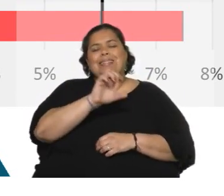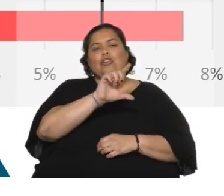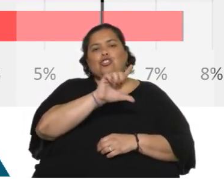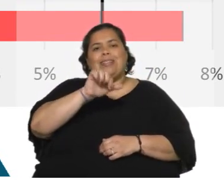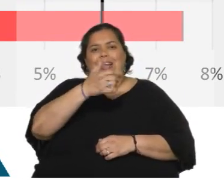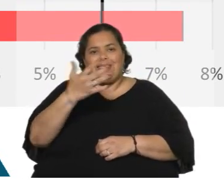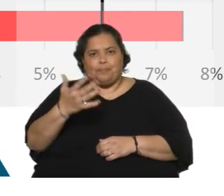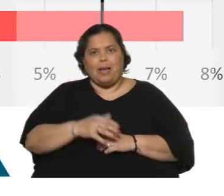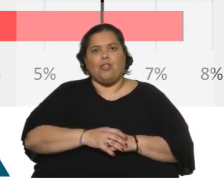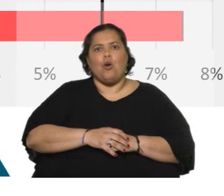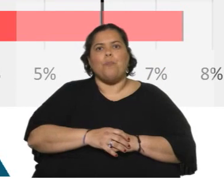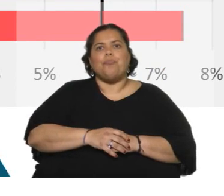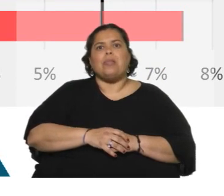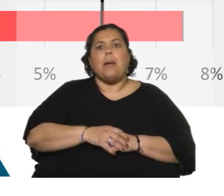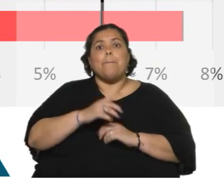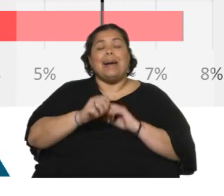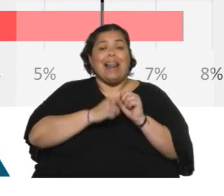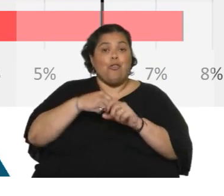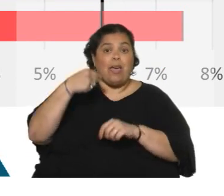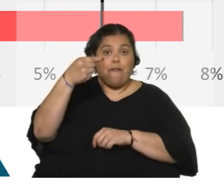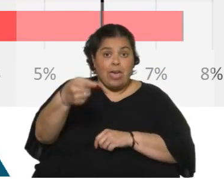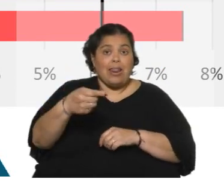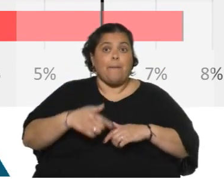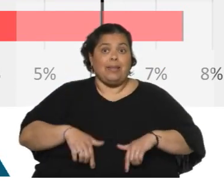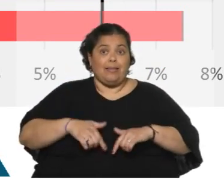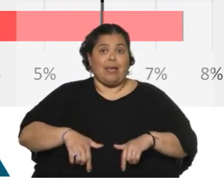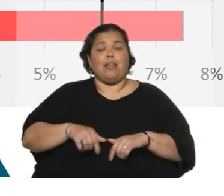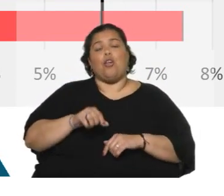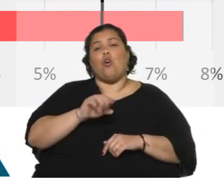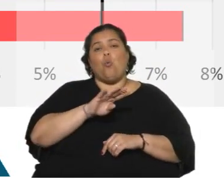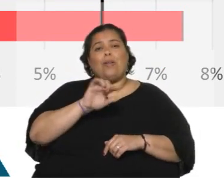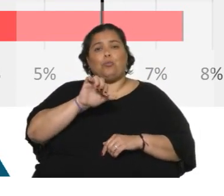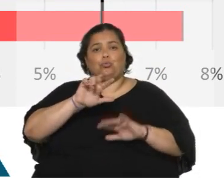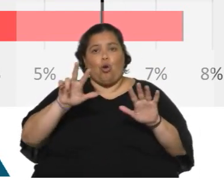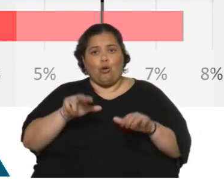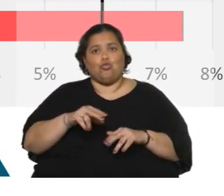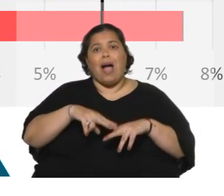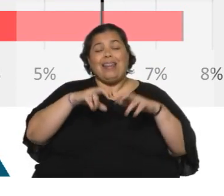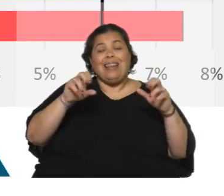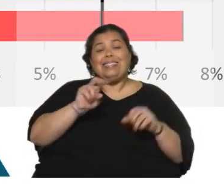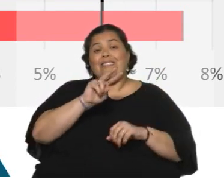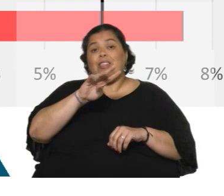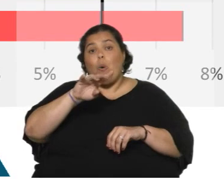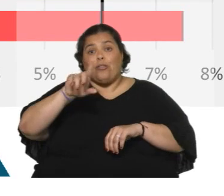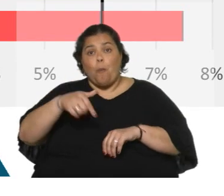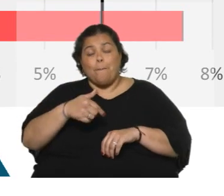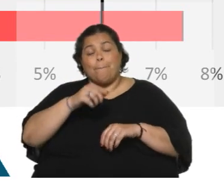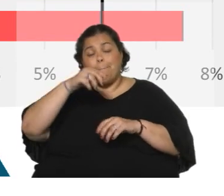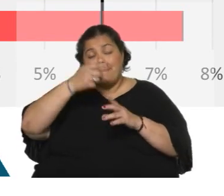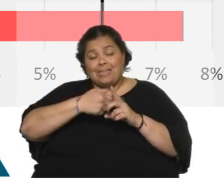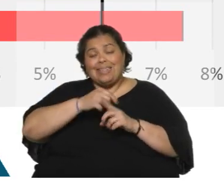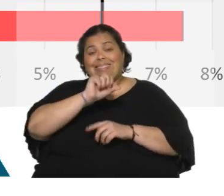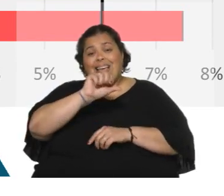24, 5.8% la estimación del Ministerio, los analistas a 24 meses 6,2%, los empresarios 7